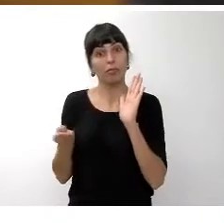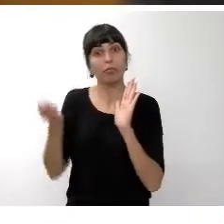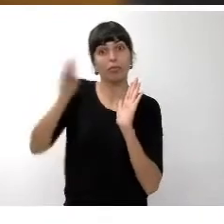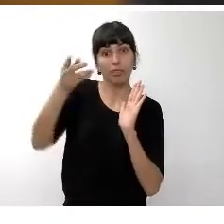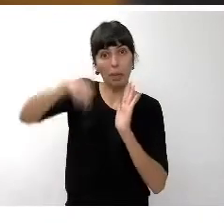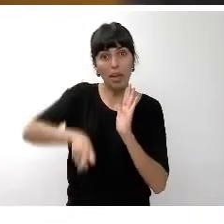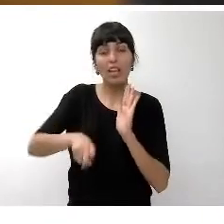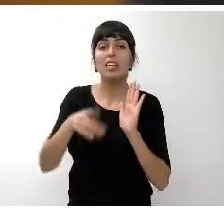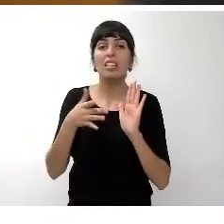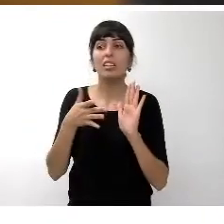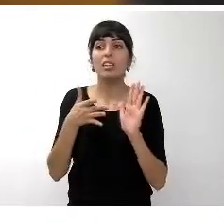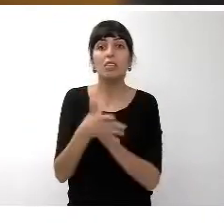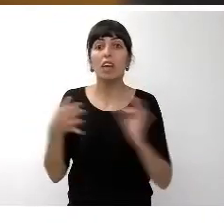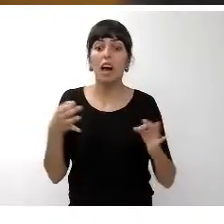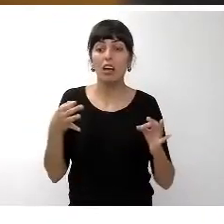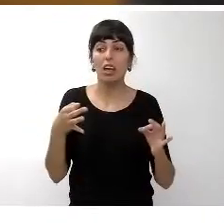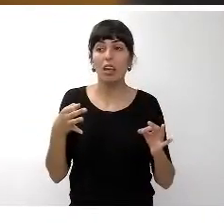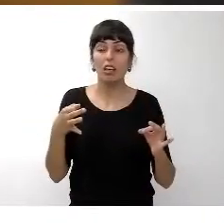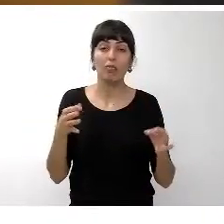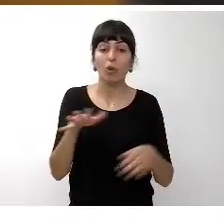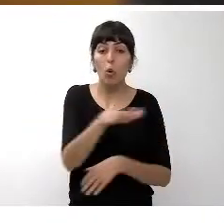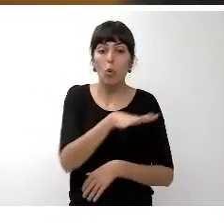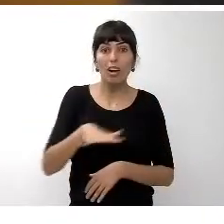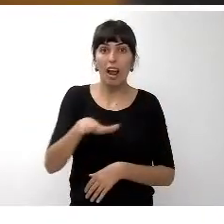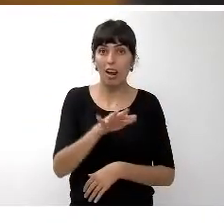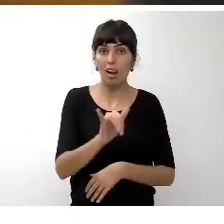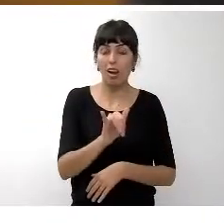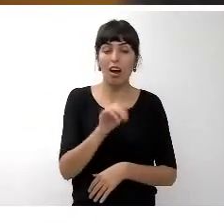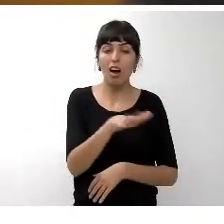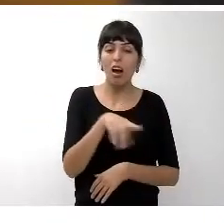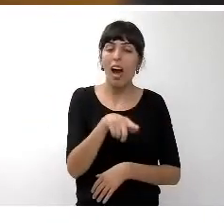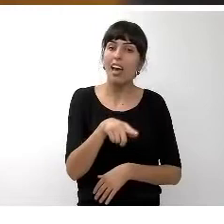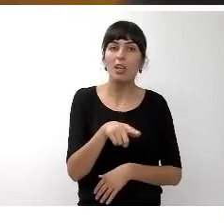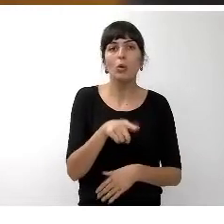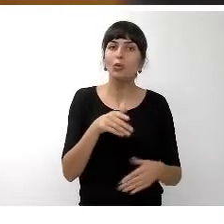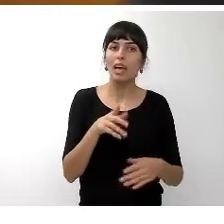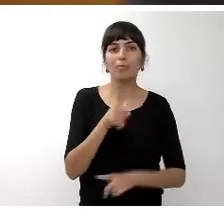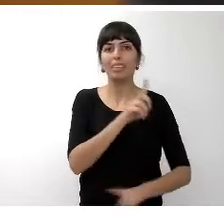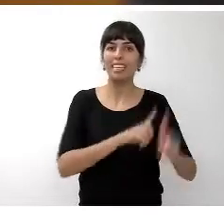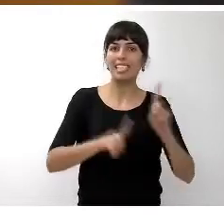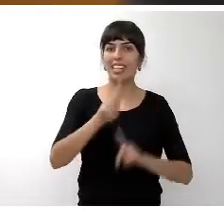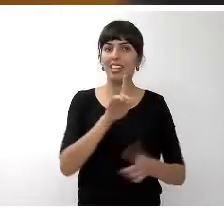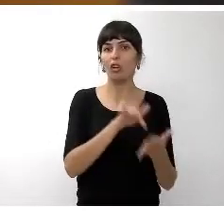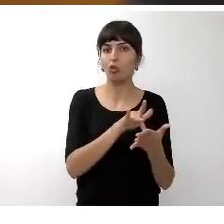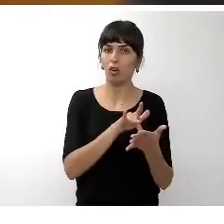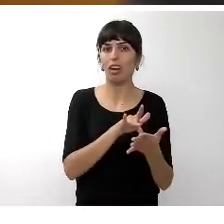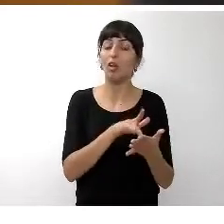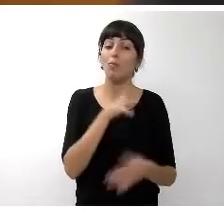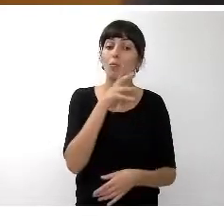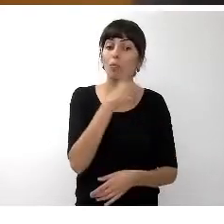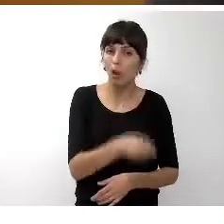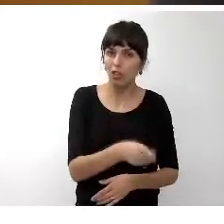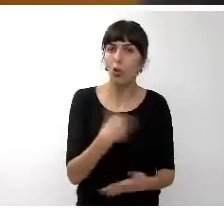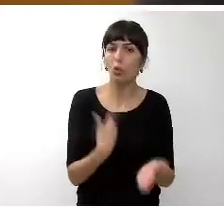tiene un área donde particularmente se producen una serie de incidencias que hacen que